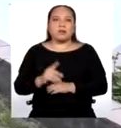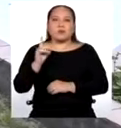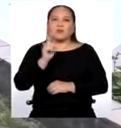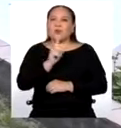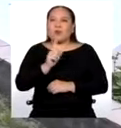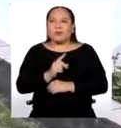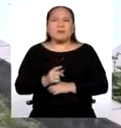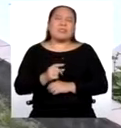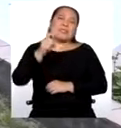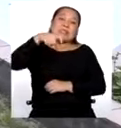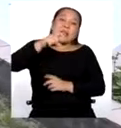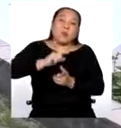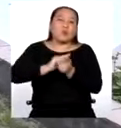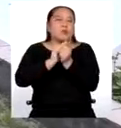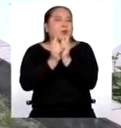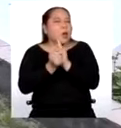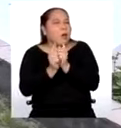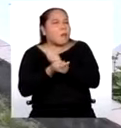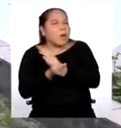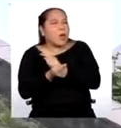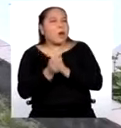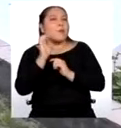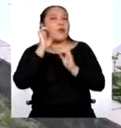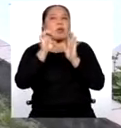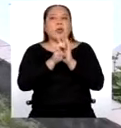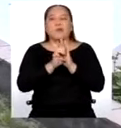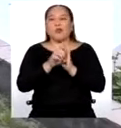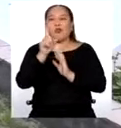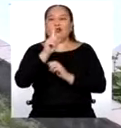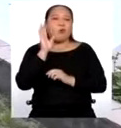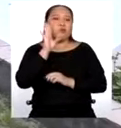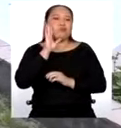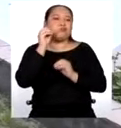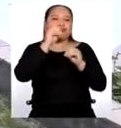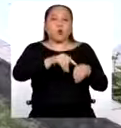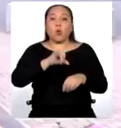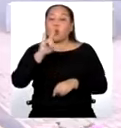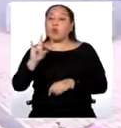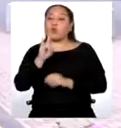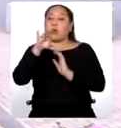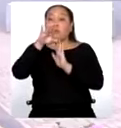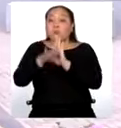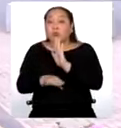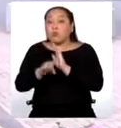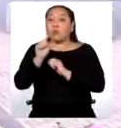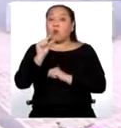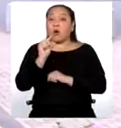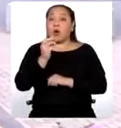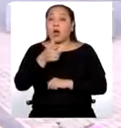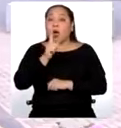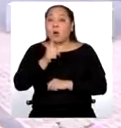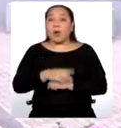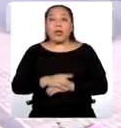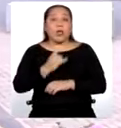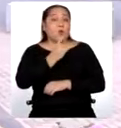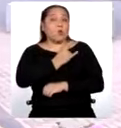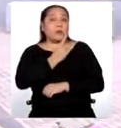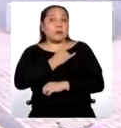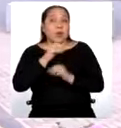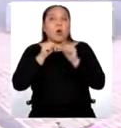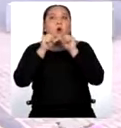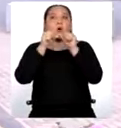hacer pequeños cambios. Por ejemplo, contaminar menos, usar menos. En las universidades tenemos que seguir